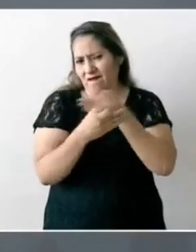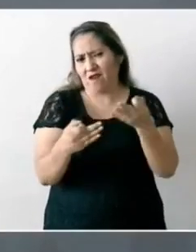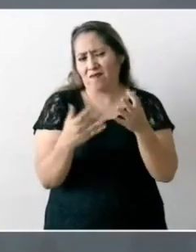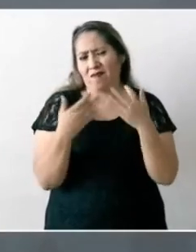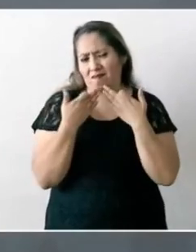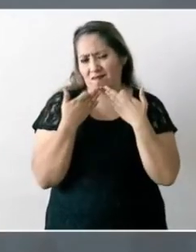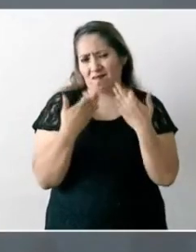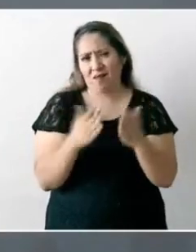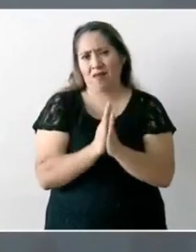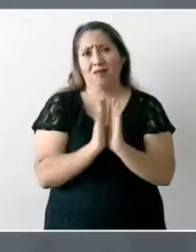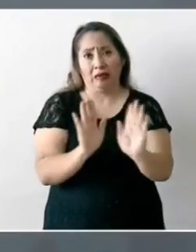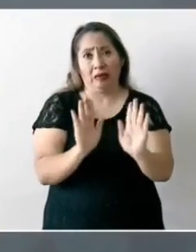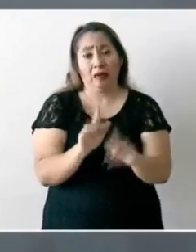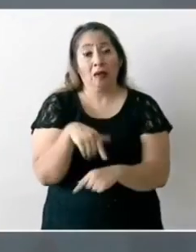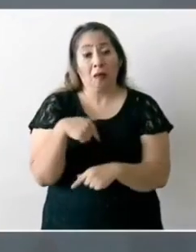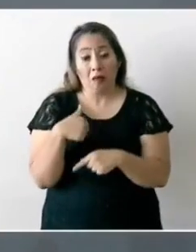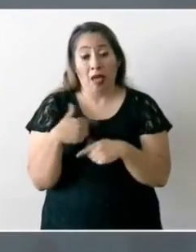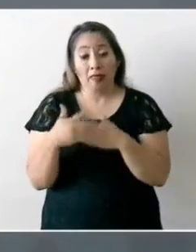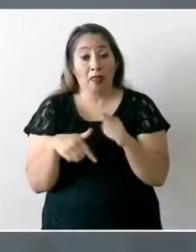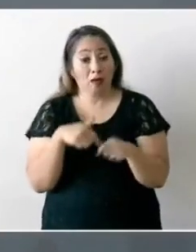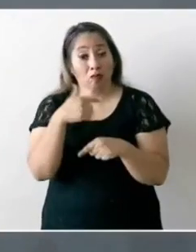y que después de un plazo